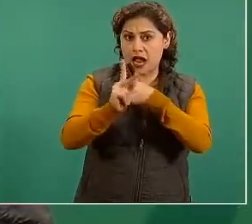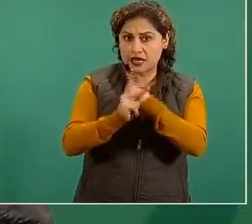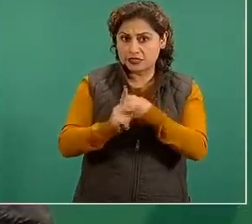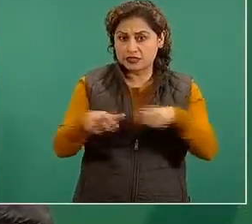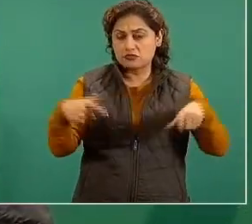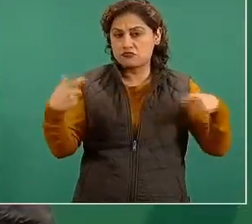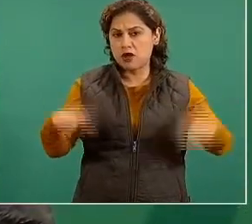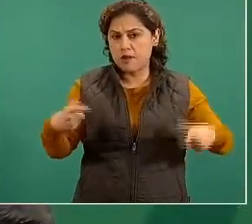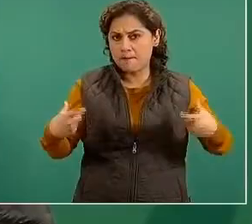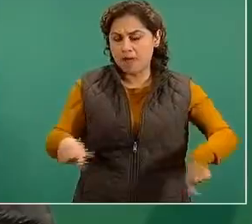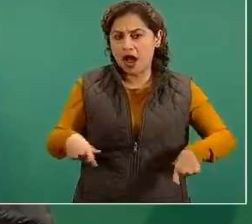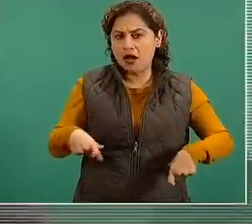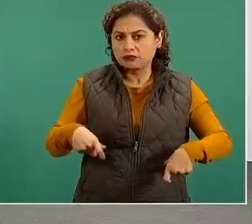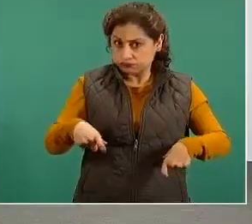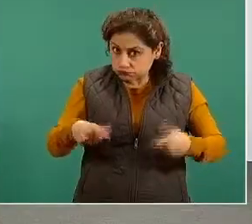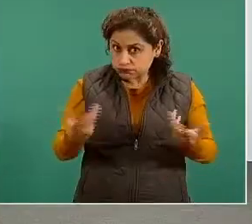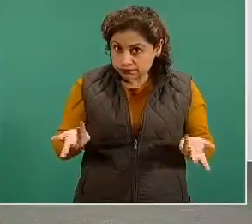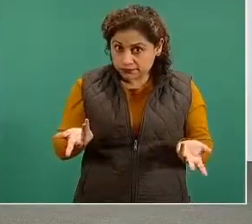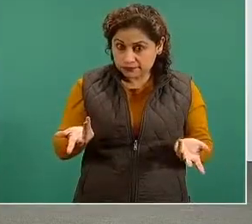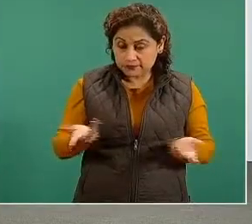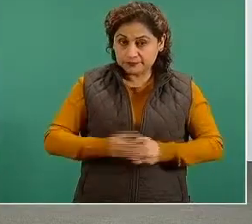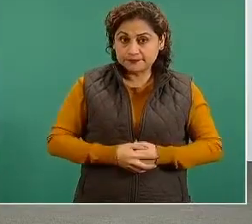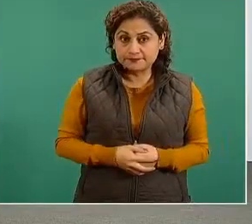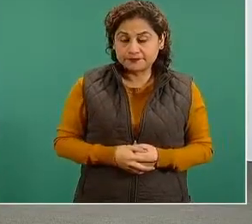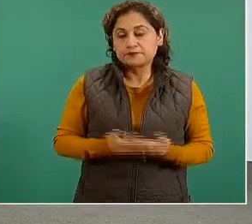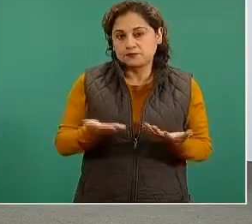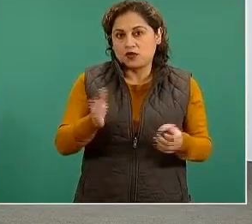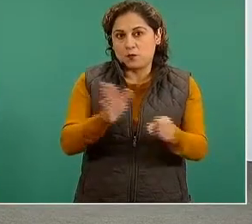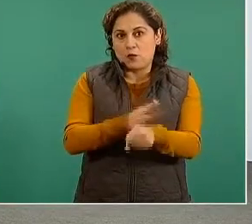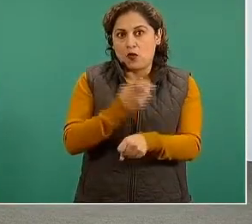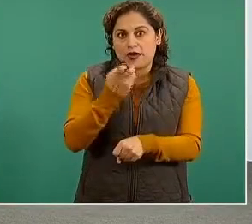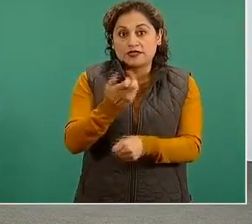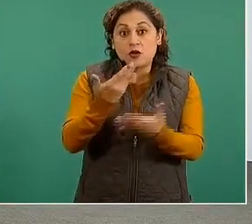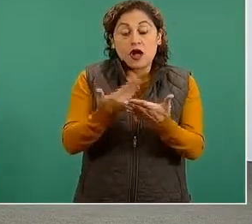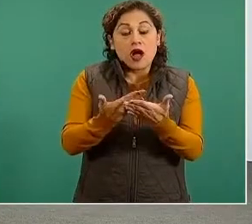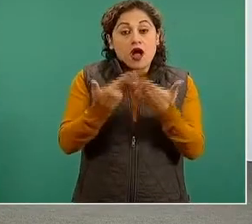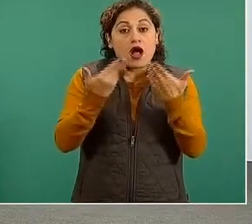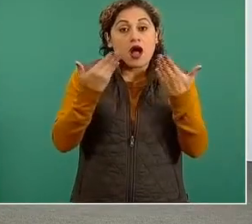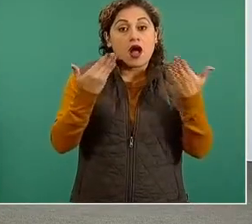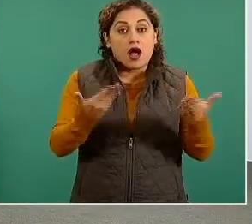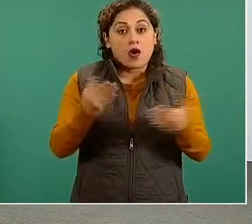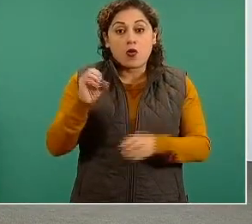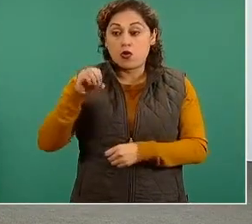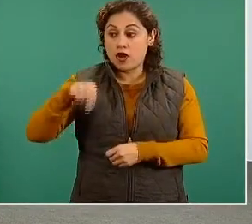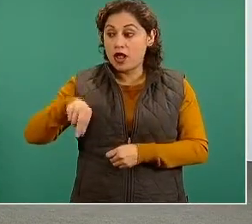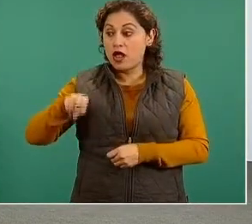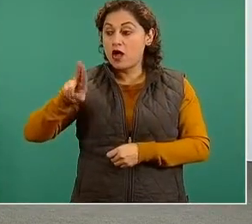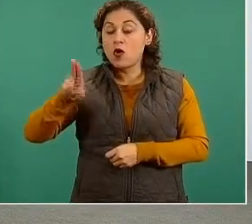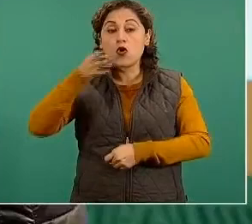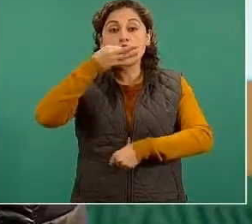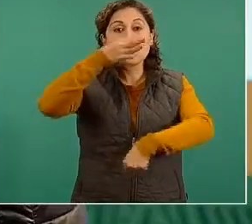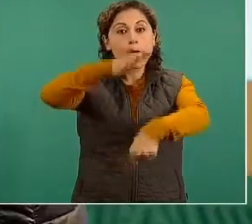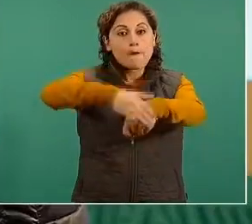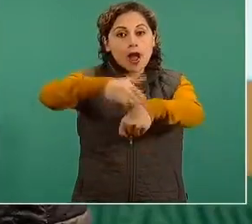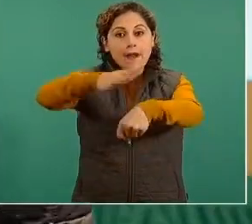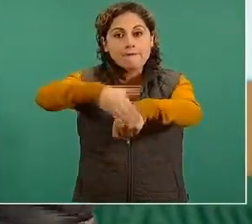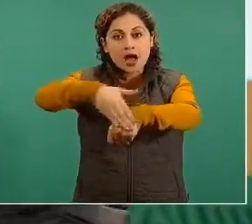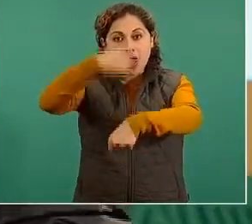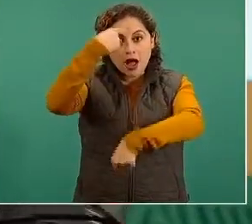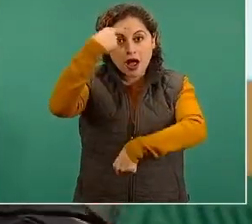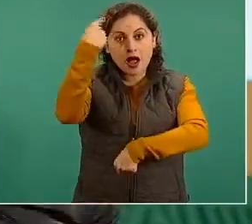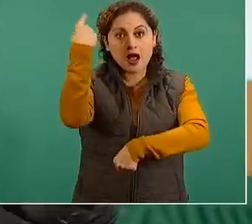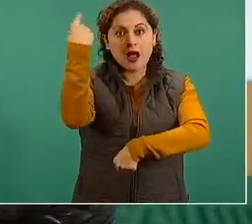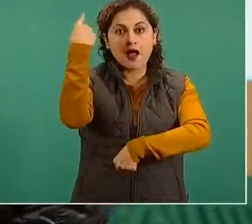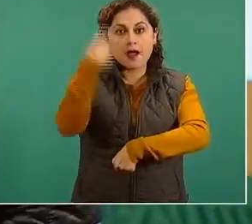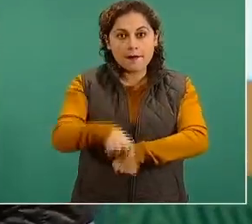de altos ingresos, de muy altos ingresos. Y entonces este llamado que hace la ONU para empezar